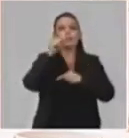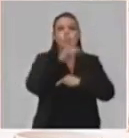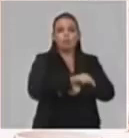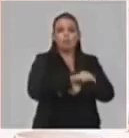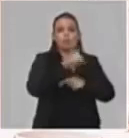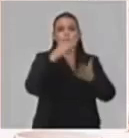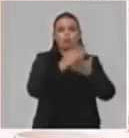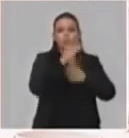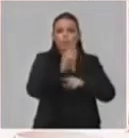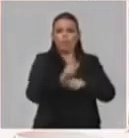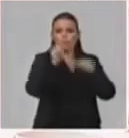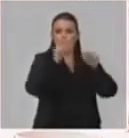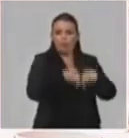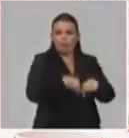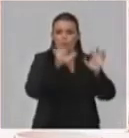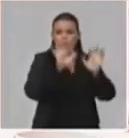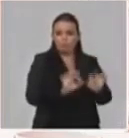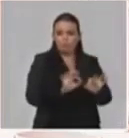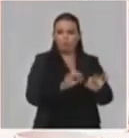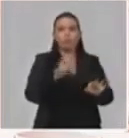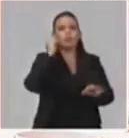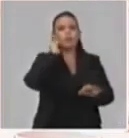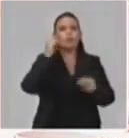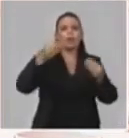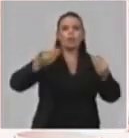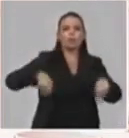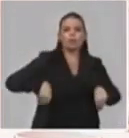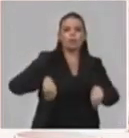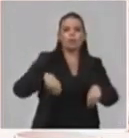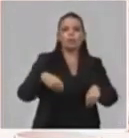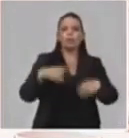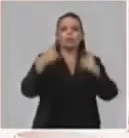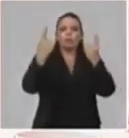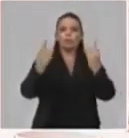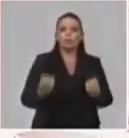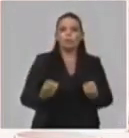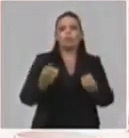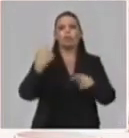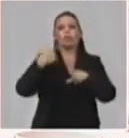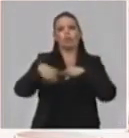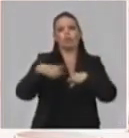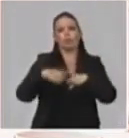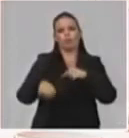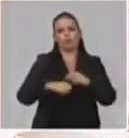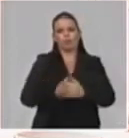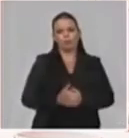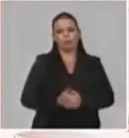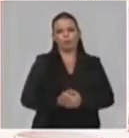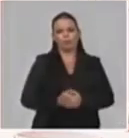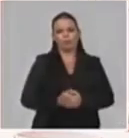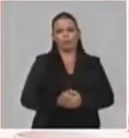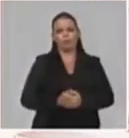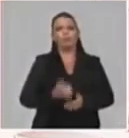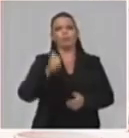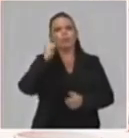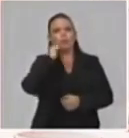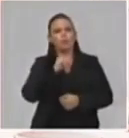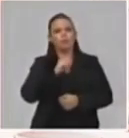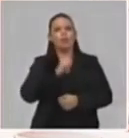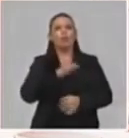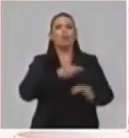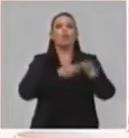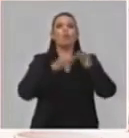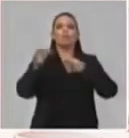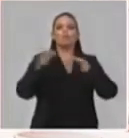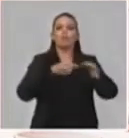que las redes a veces se congestionen y no sea posible hacerlo. Ahora, en el caso del funcionamiento de los círculos infantiles,